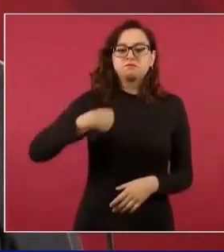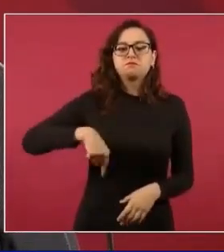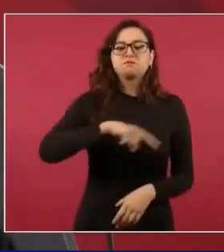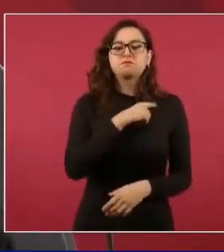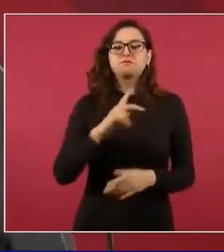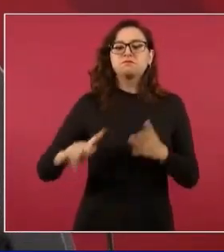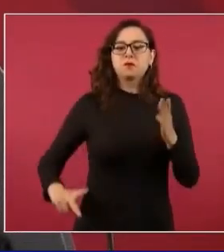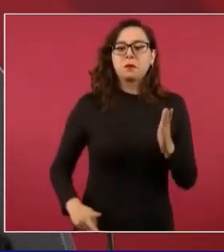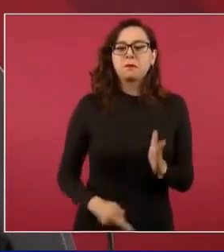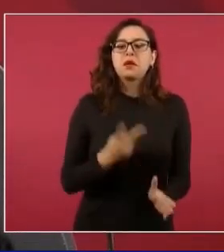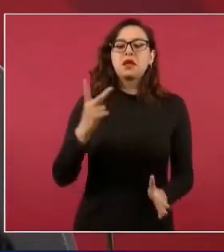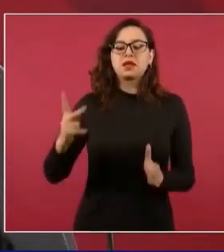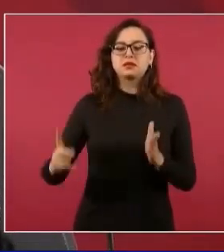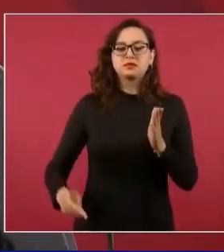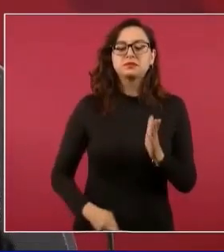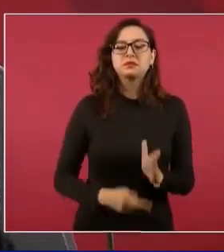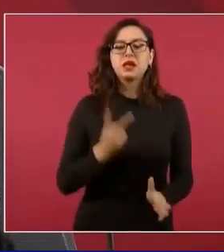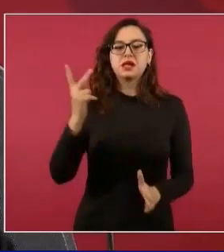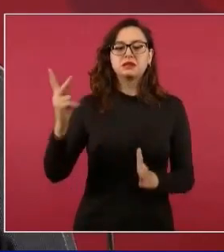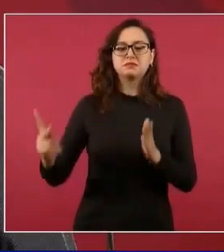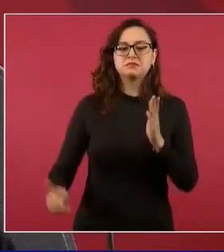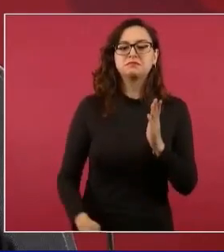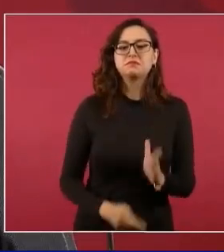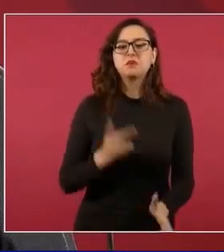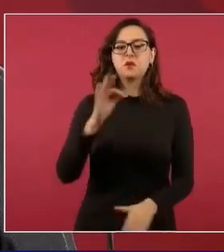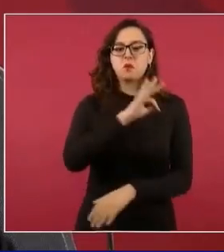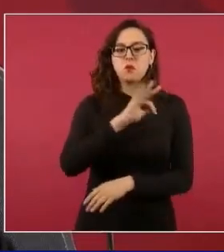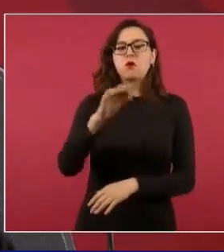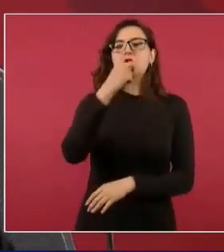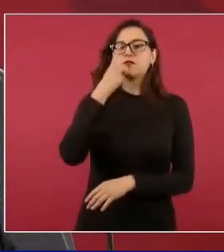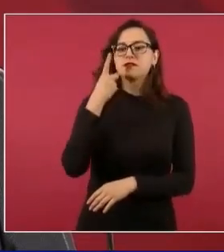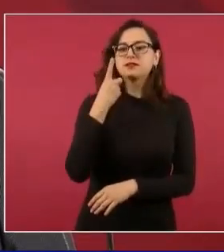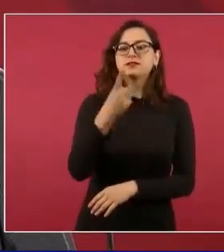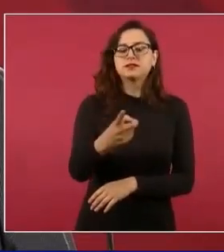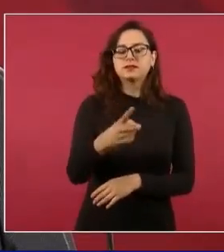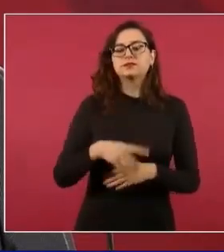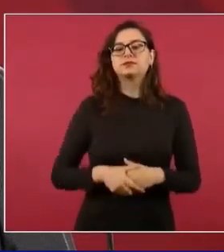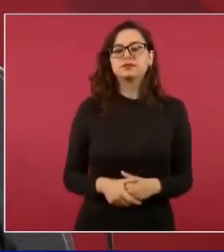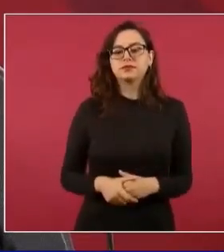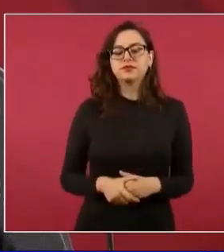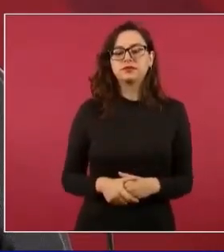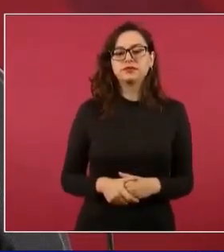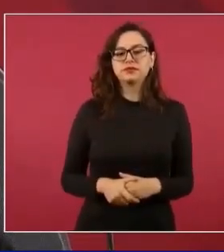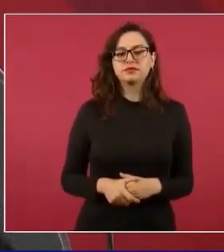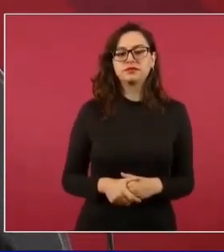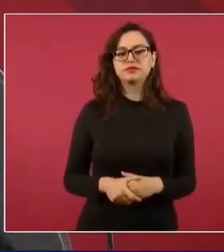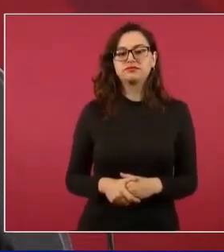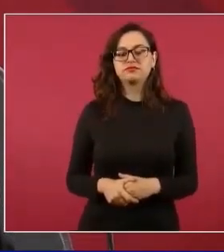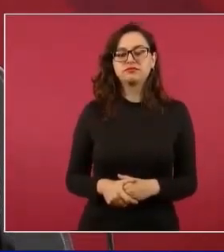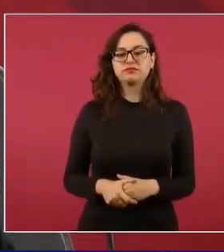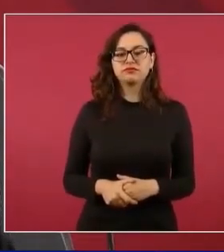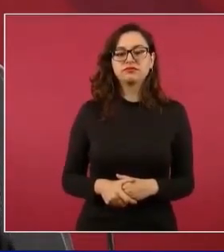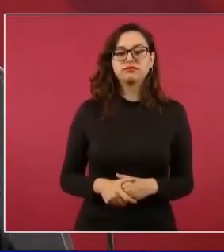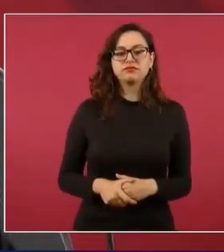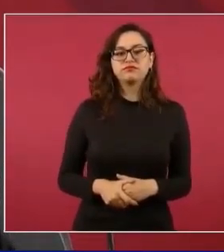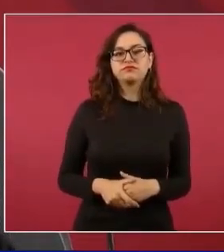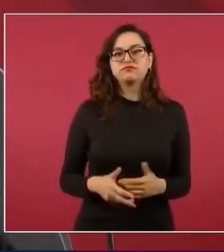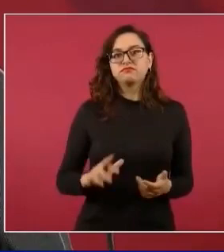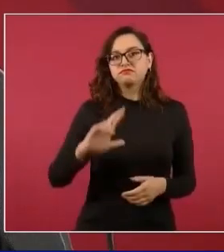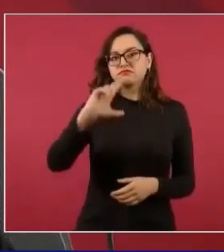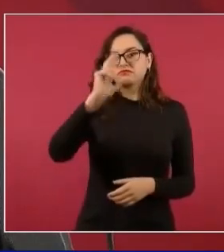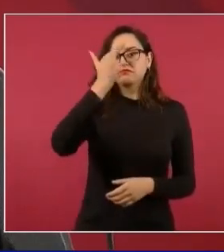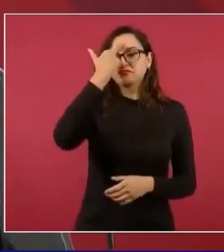el poema de Darío,